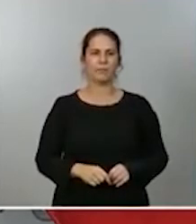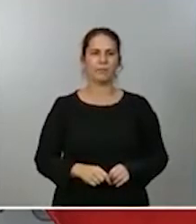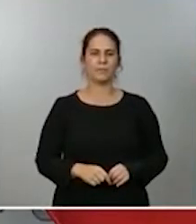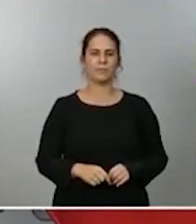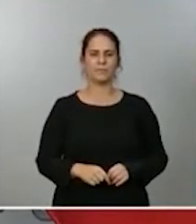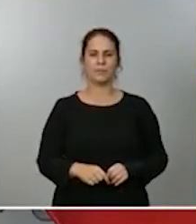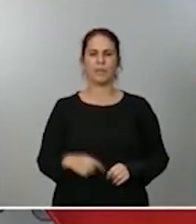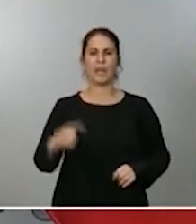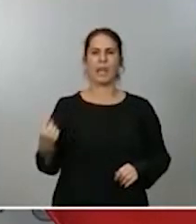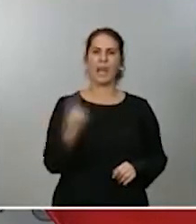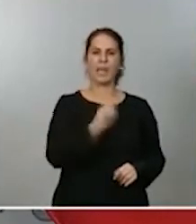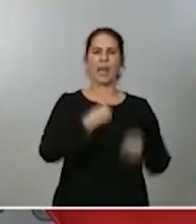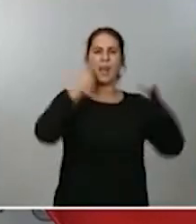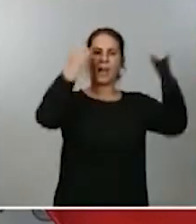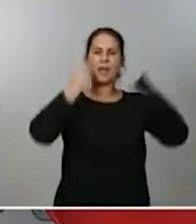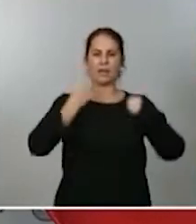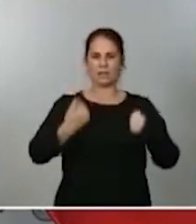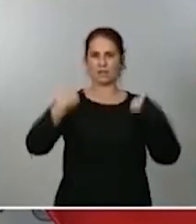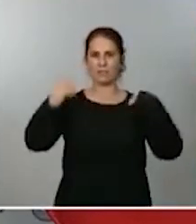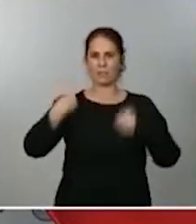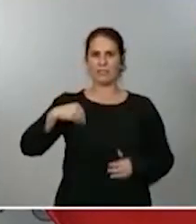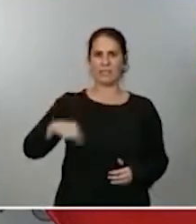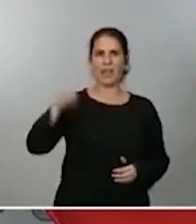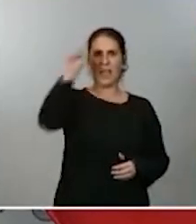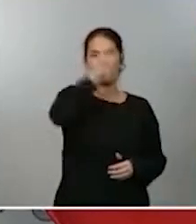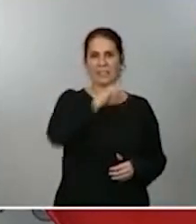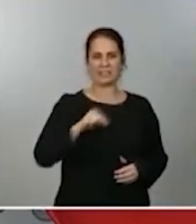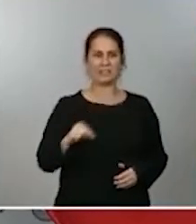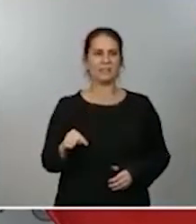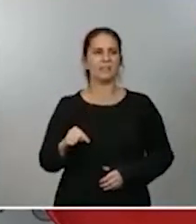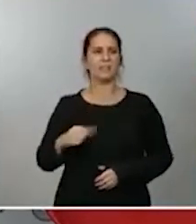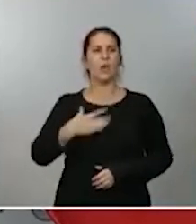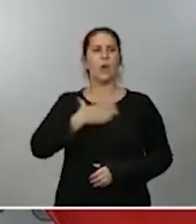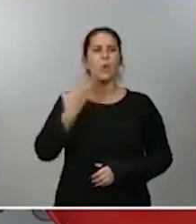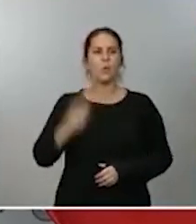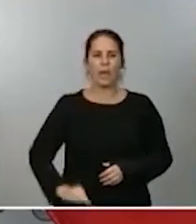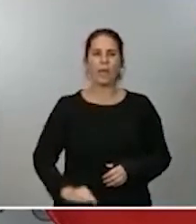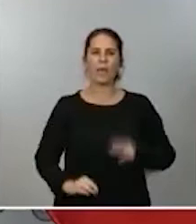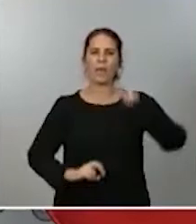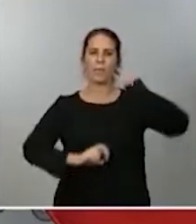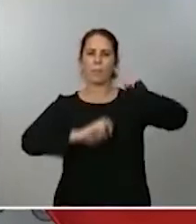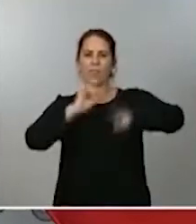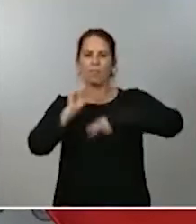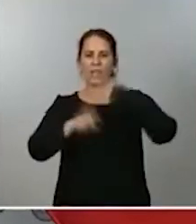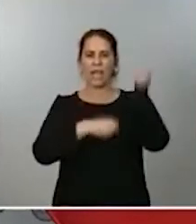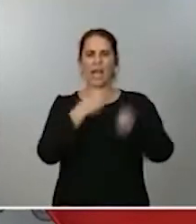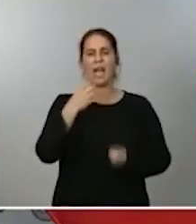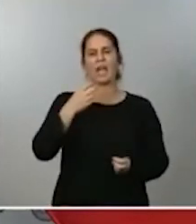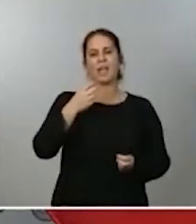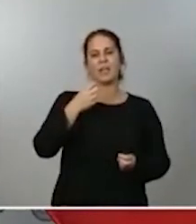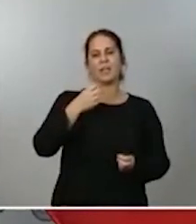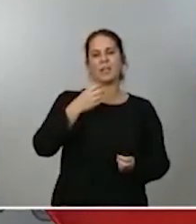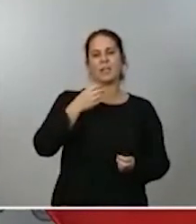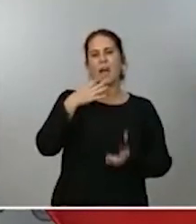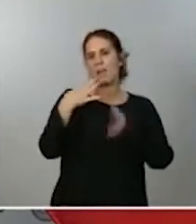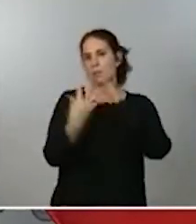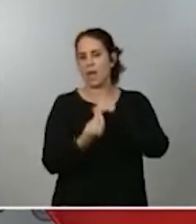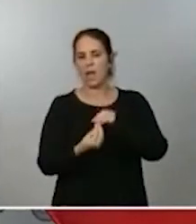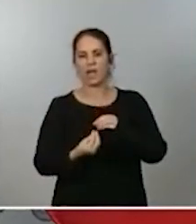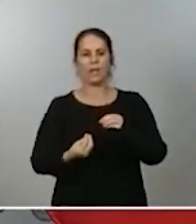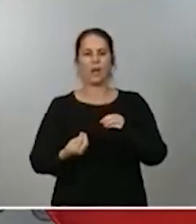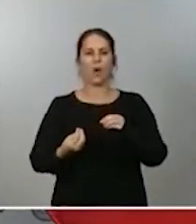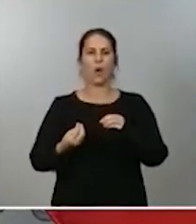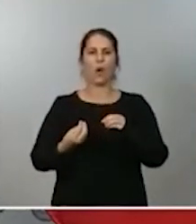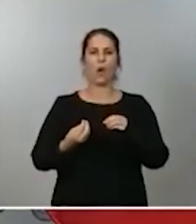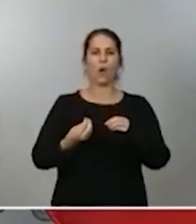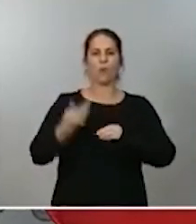presidentes y presidentas autonómicos, podrán modular, modificar o suspender las medidas de limitación de la circulación de las